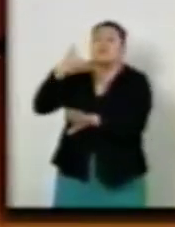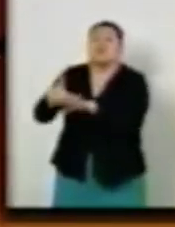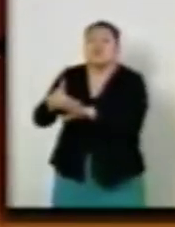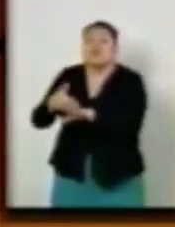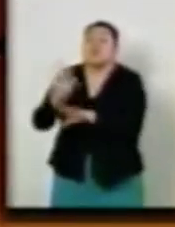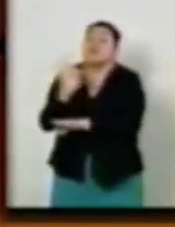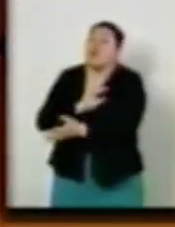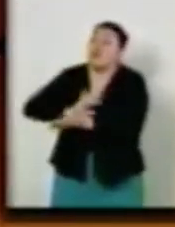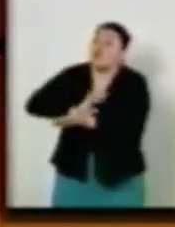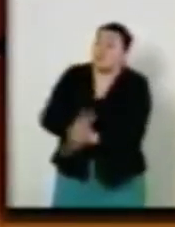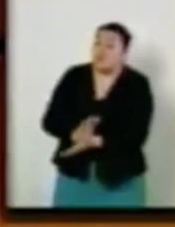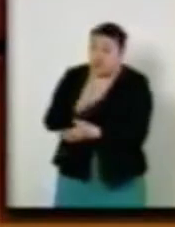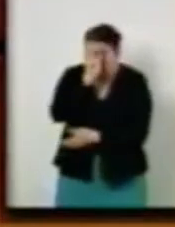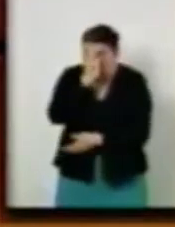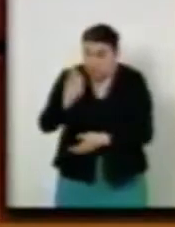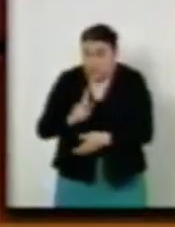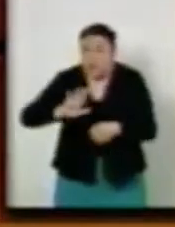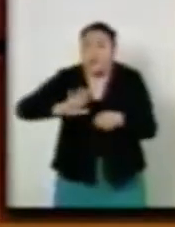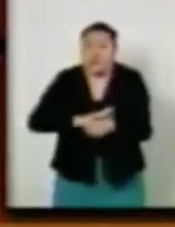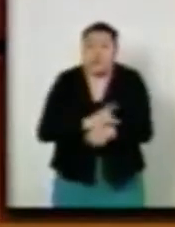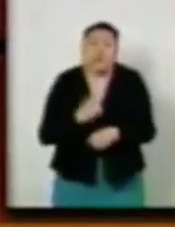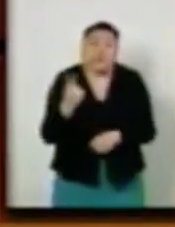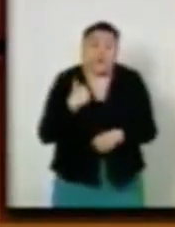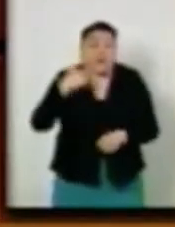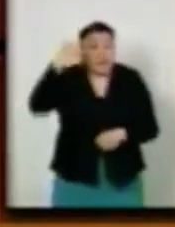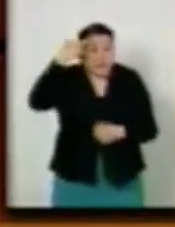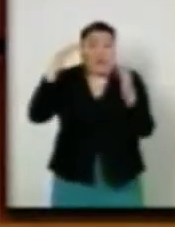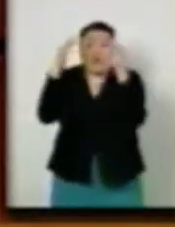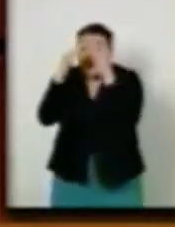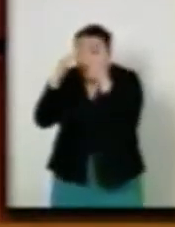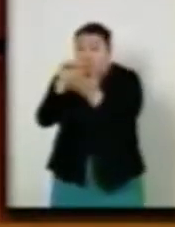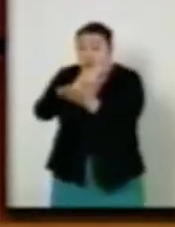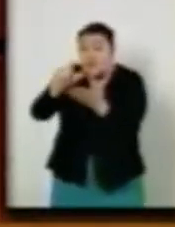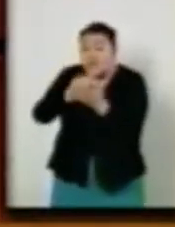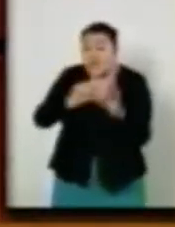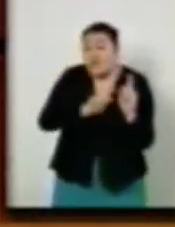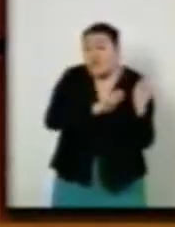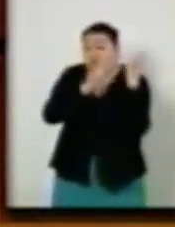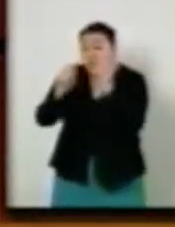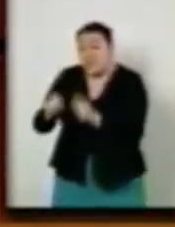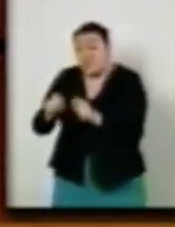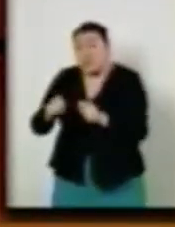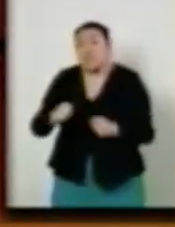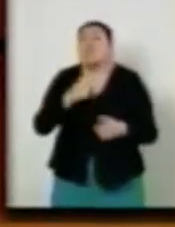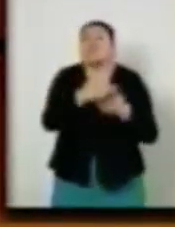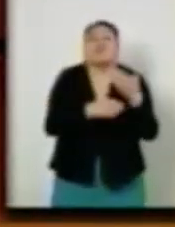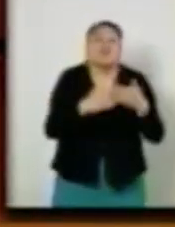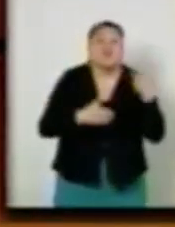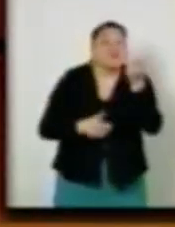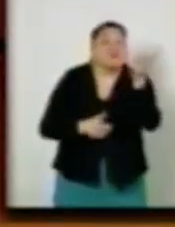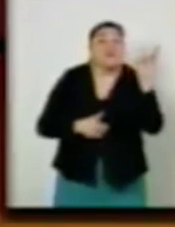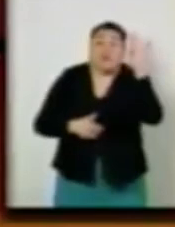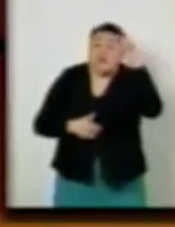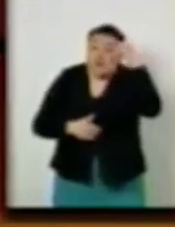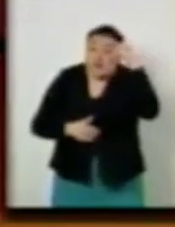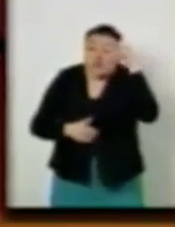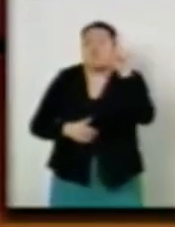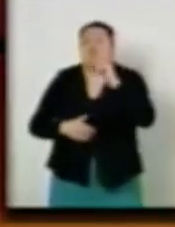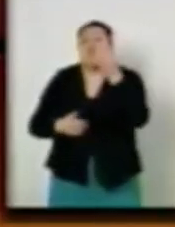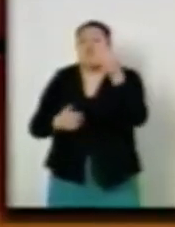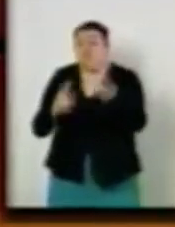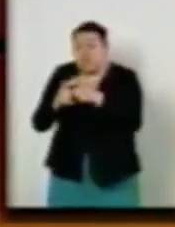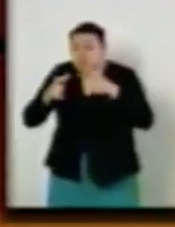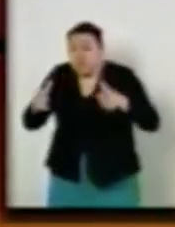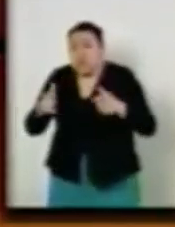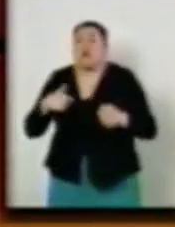discriminación, ya que la desvalorización de tareas domésticas se suma a la producida por la condición de género y la